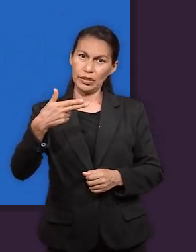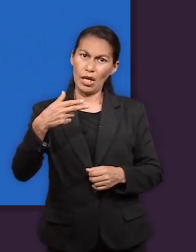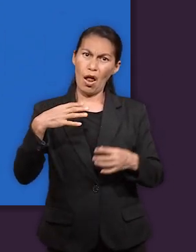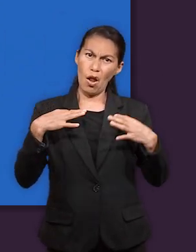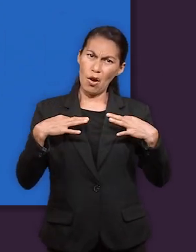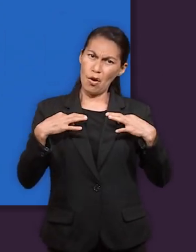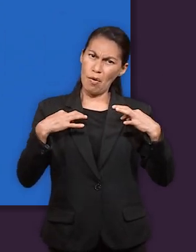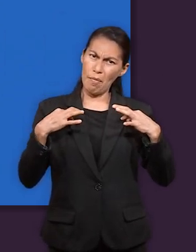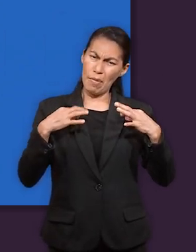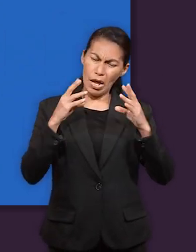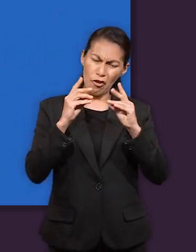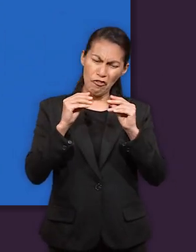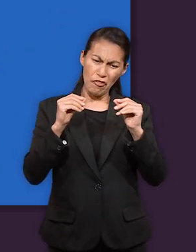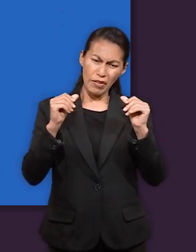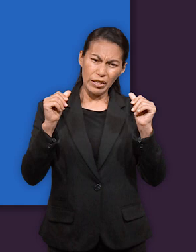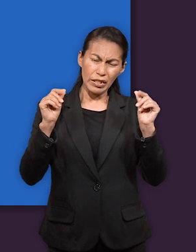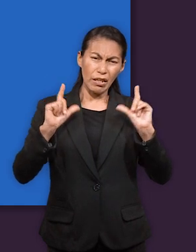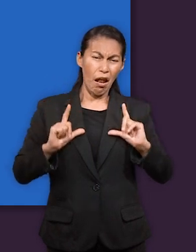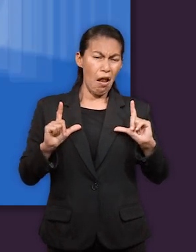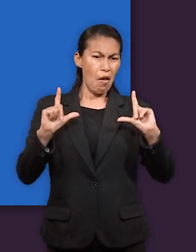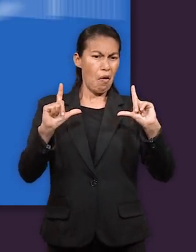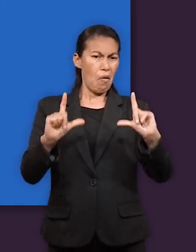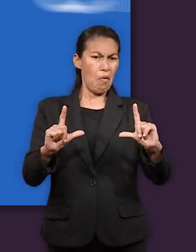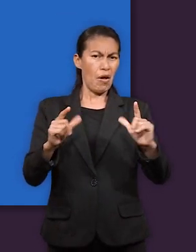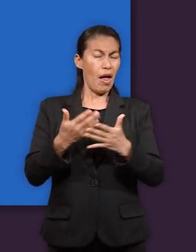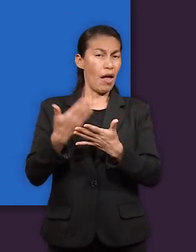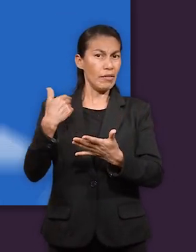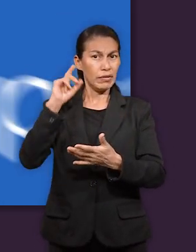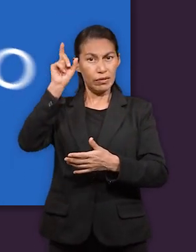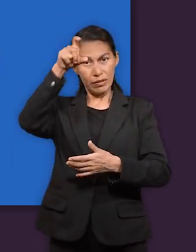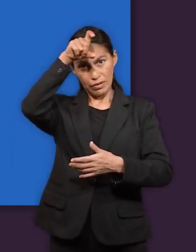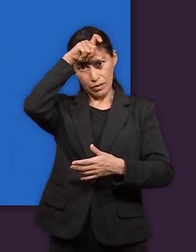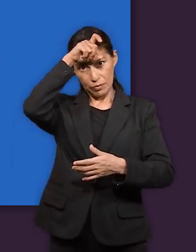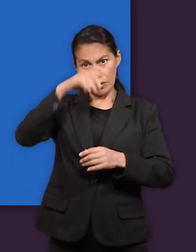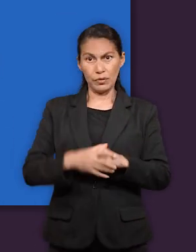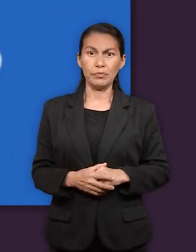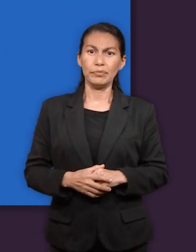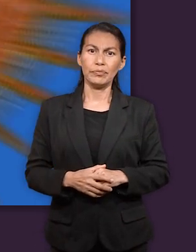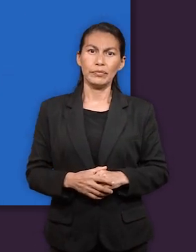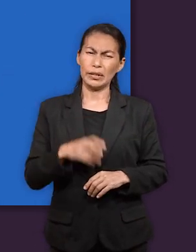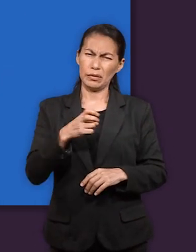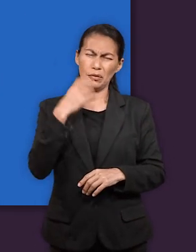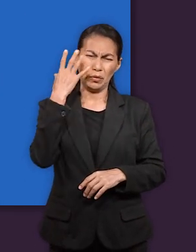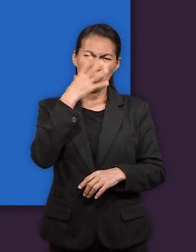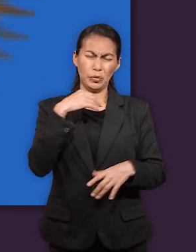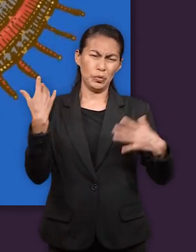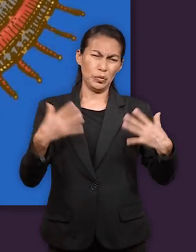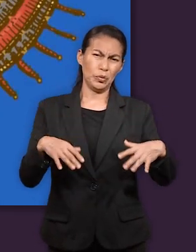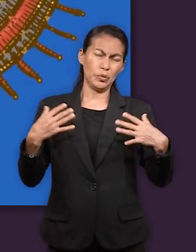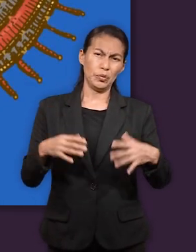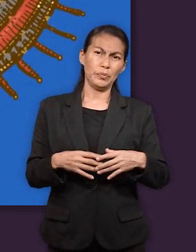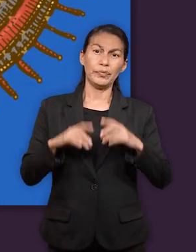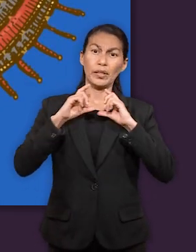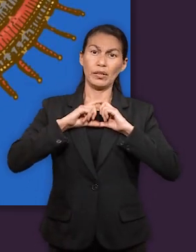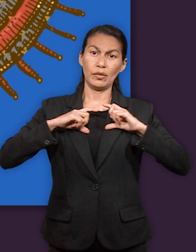ropas del hino finísimo que era la tela principal en el antiguo Egipto el collar alrededor del cuello de José